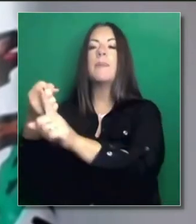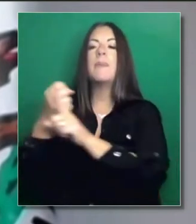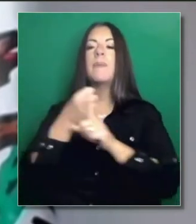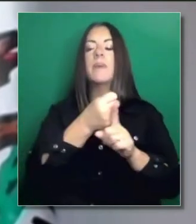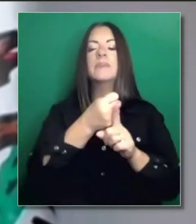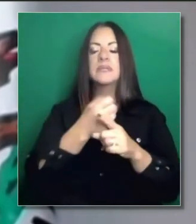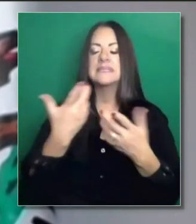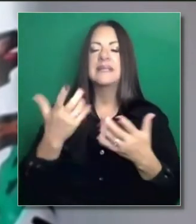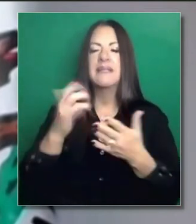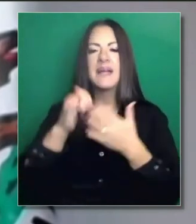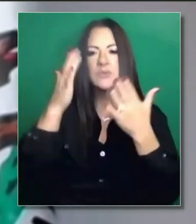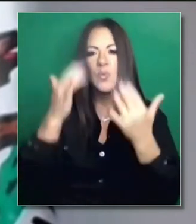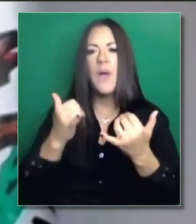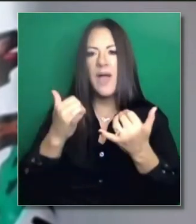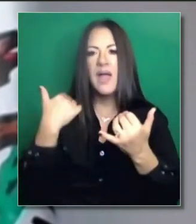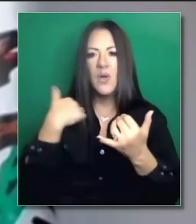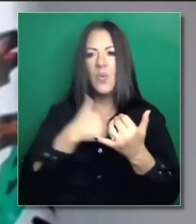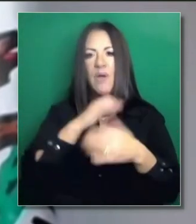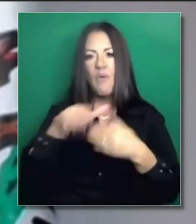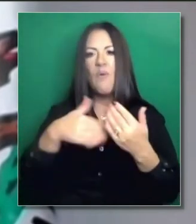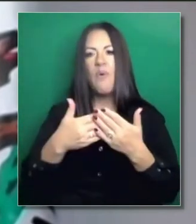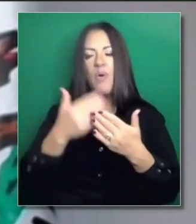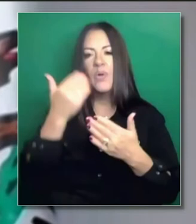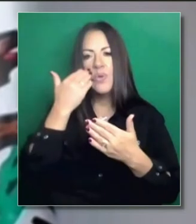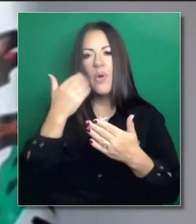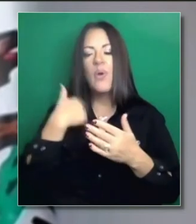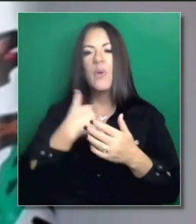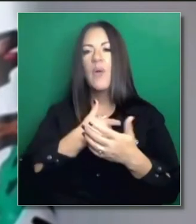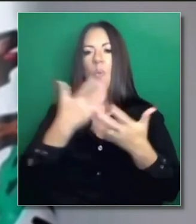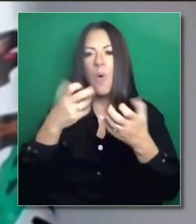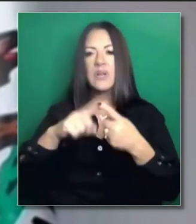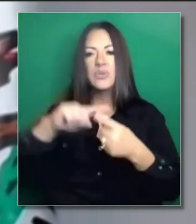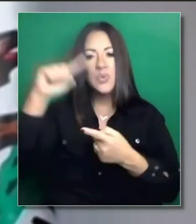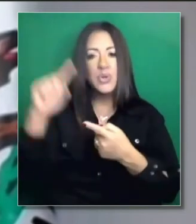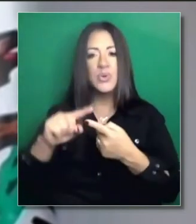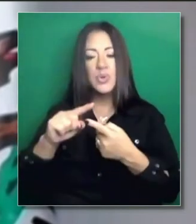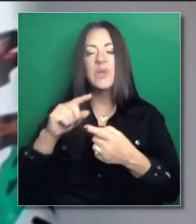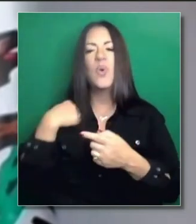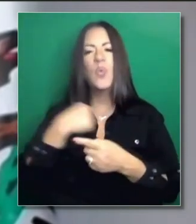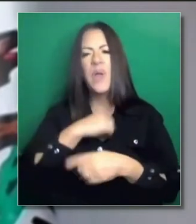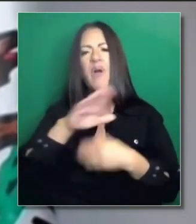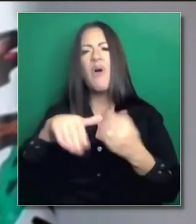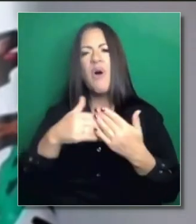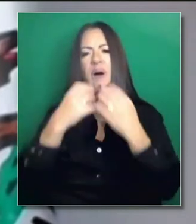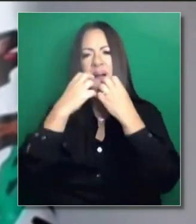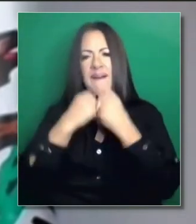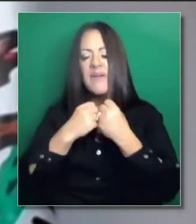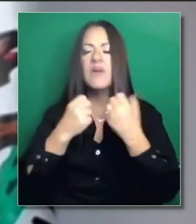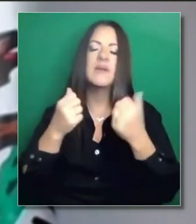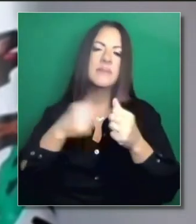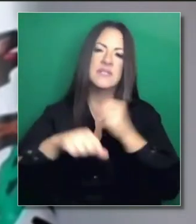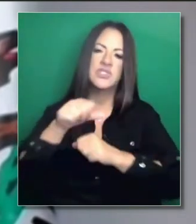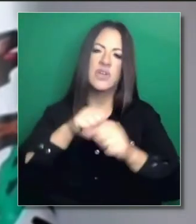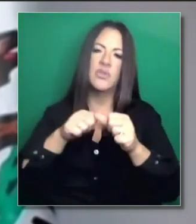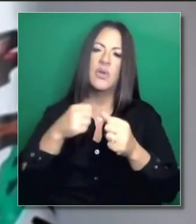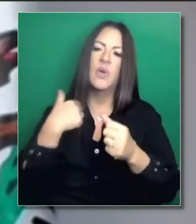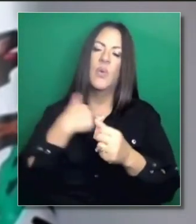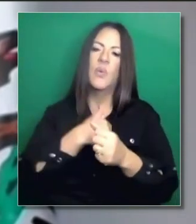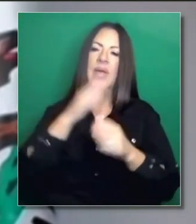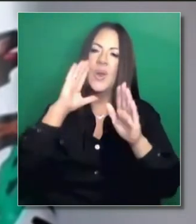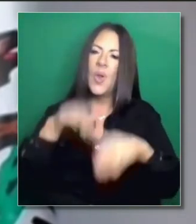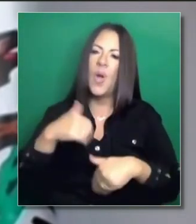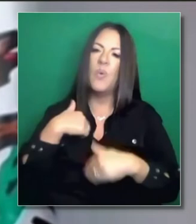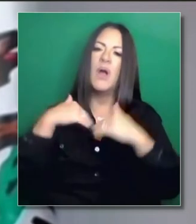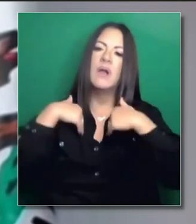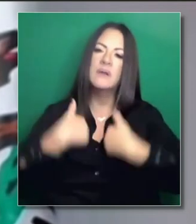un impacto para que las personas cumplan con estas normas para poder llegar a todos, para que